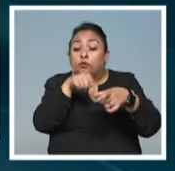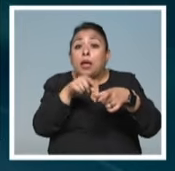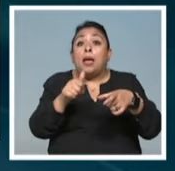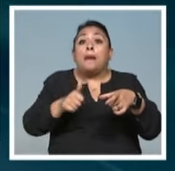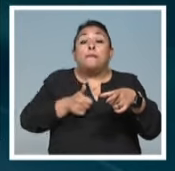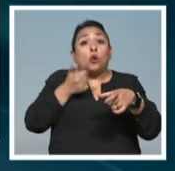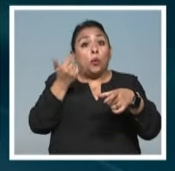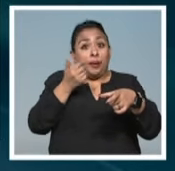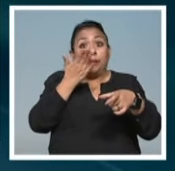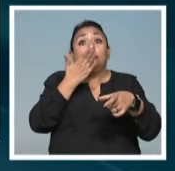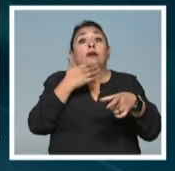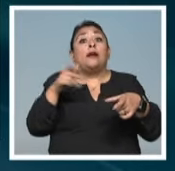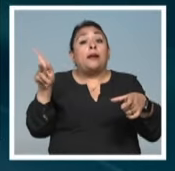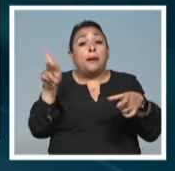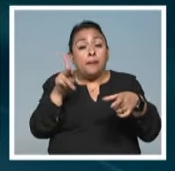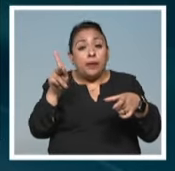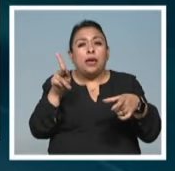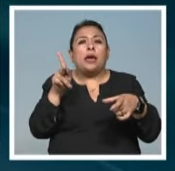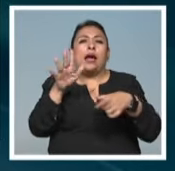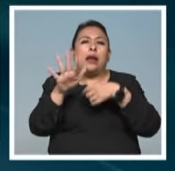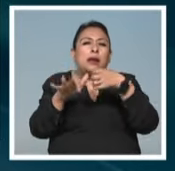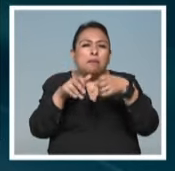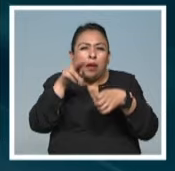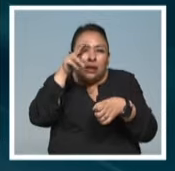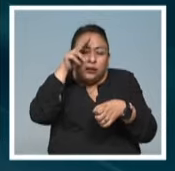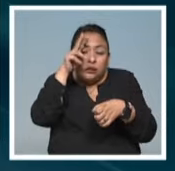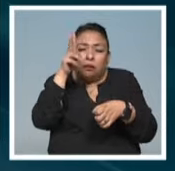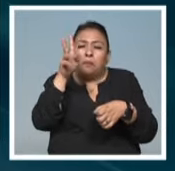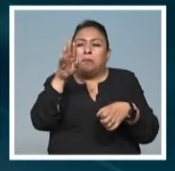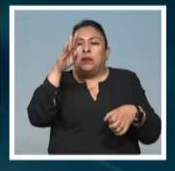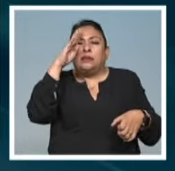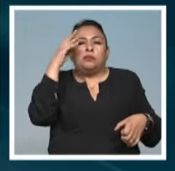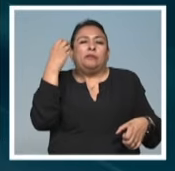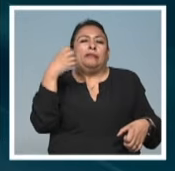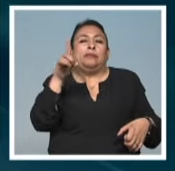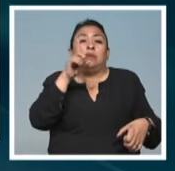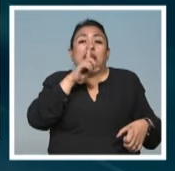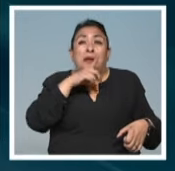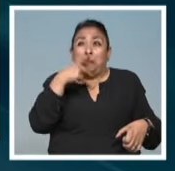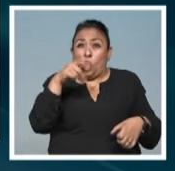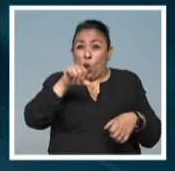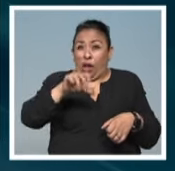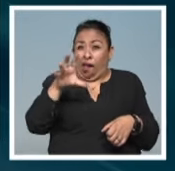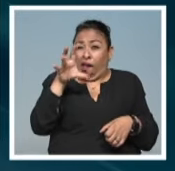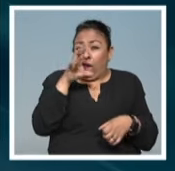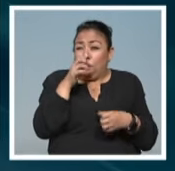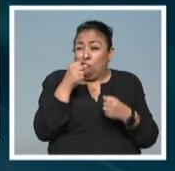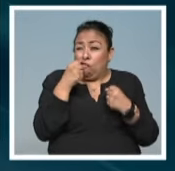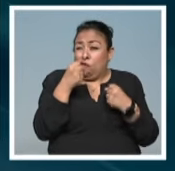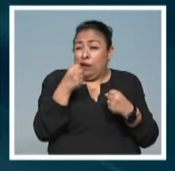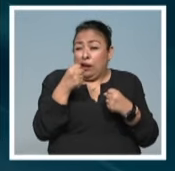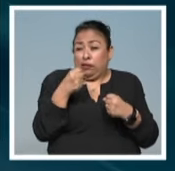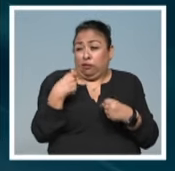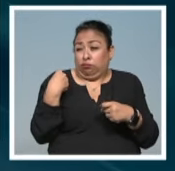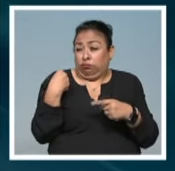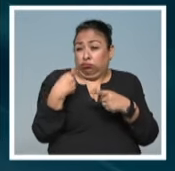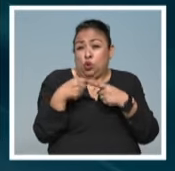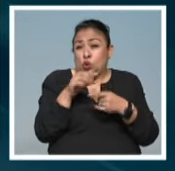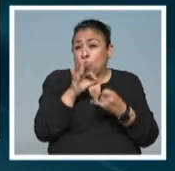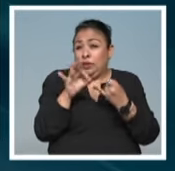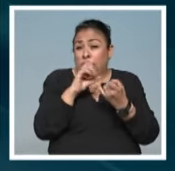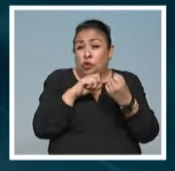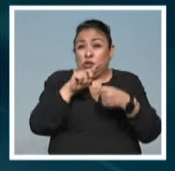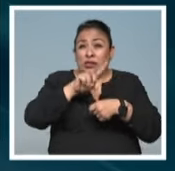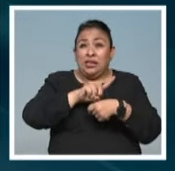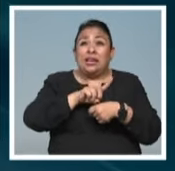aprovechan también las abejas y los insectos, parece mentira, pero estas ondas de calor tan fuertes que estamos viviendo en los últimos días,